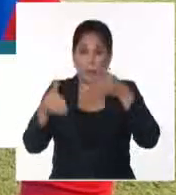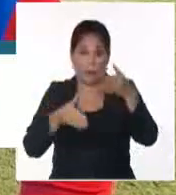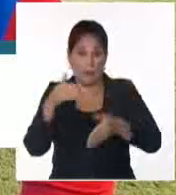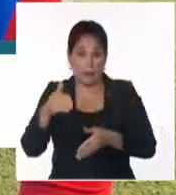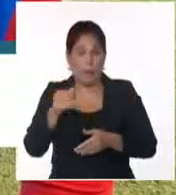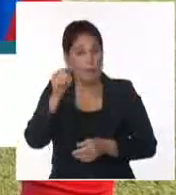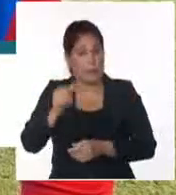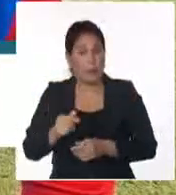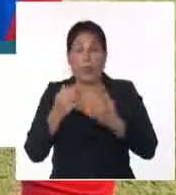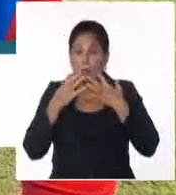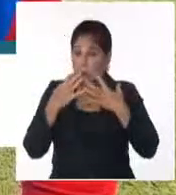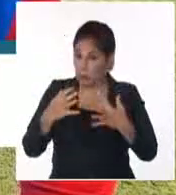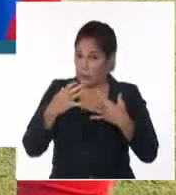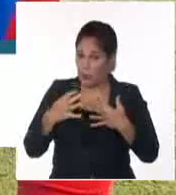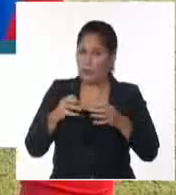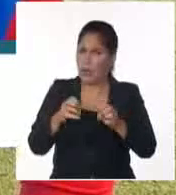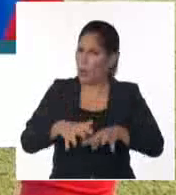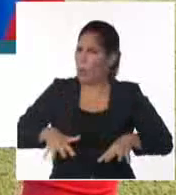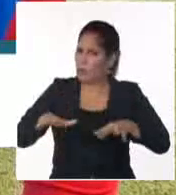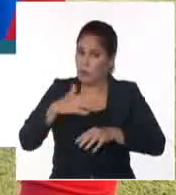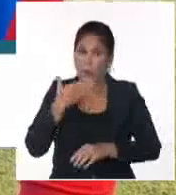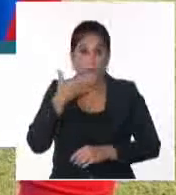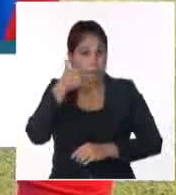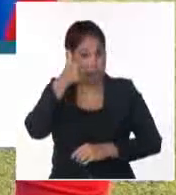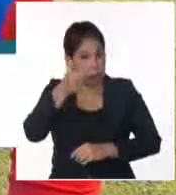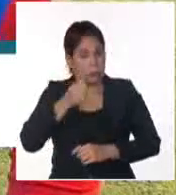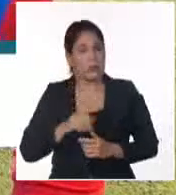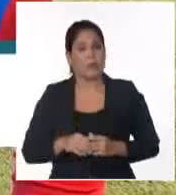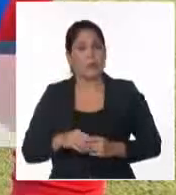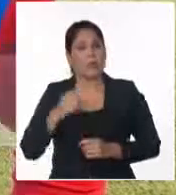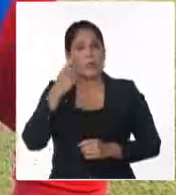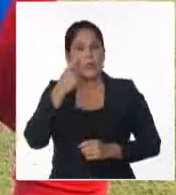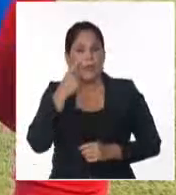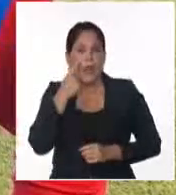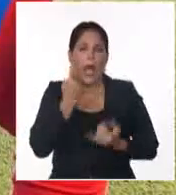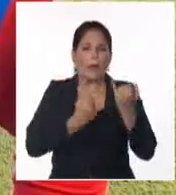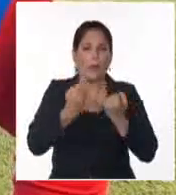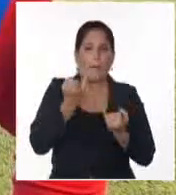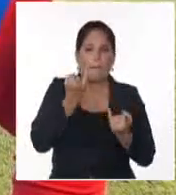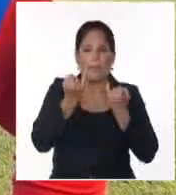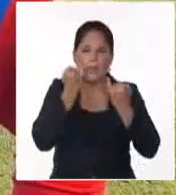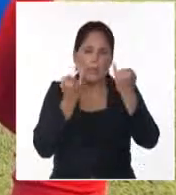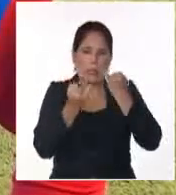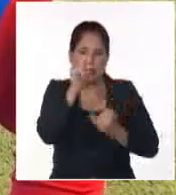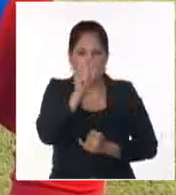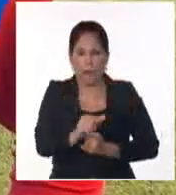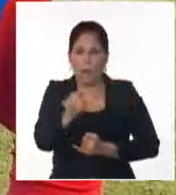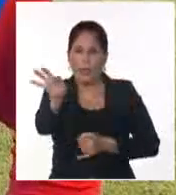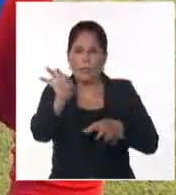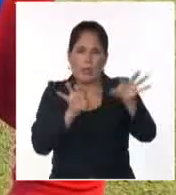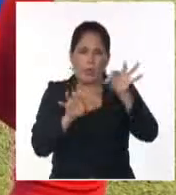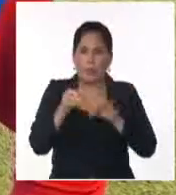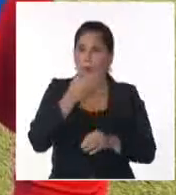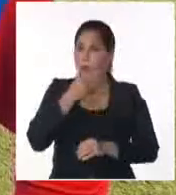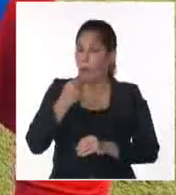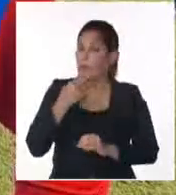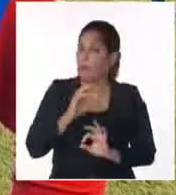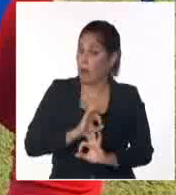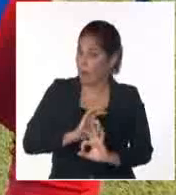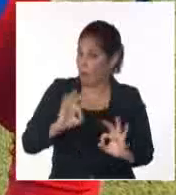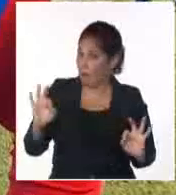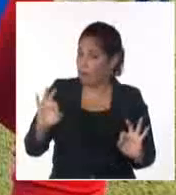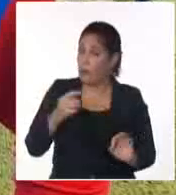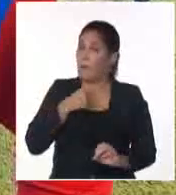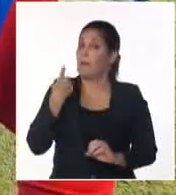que tienen muchas condiciones. Vi que los escabos están interesados en algunos jóvenes con calidad. Y para